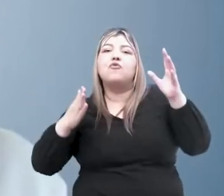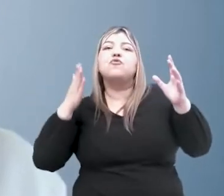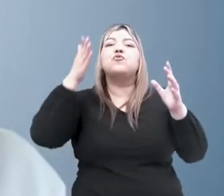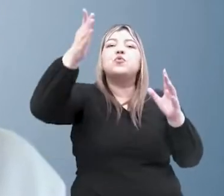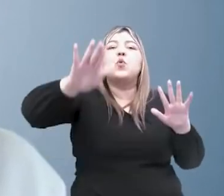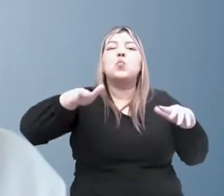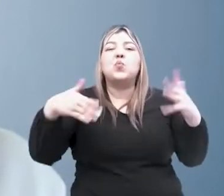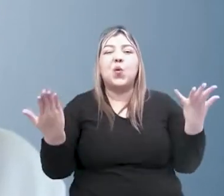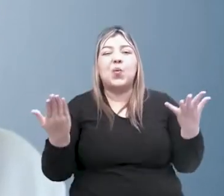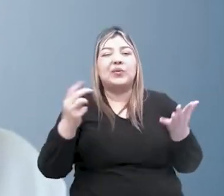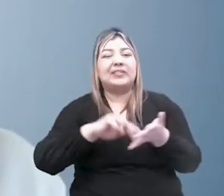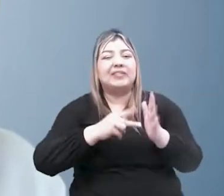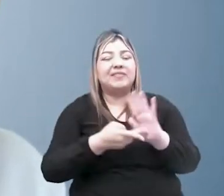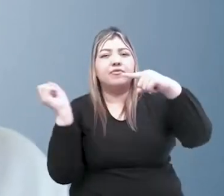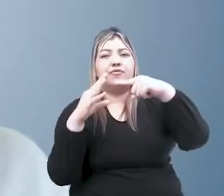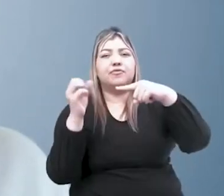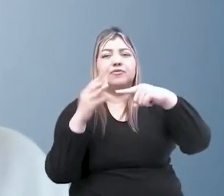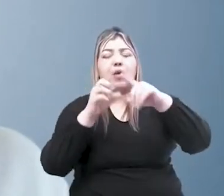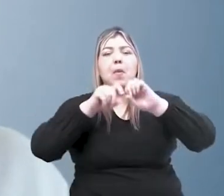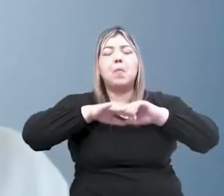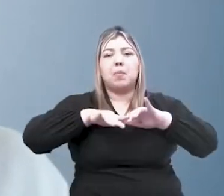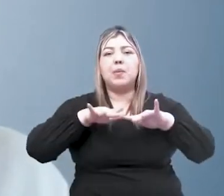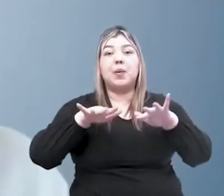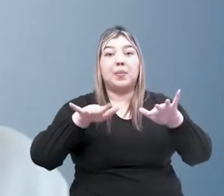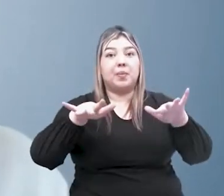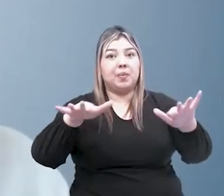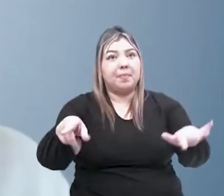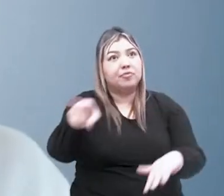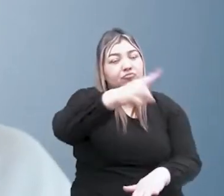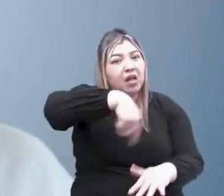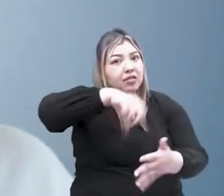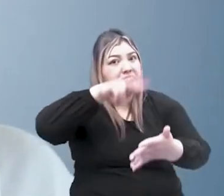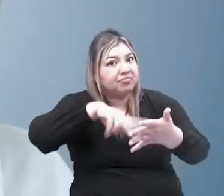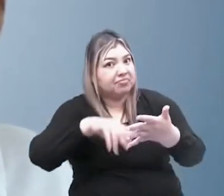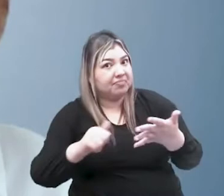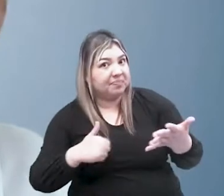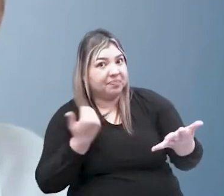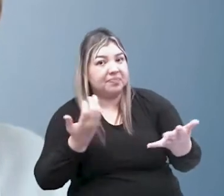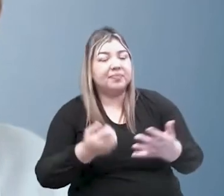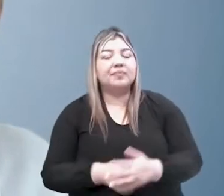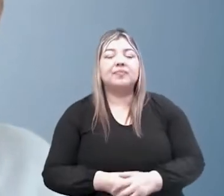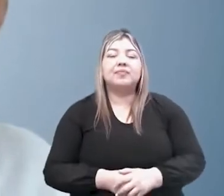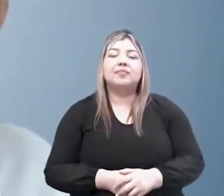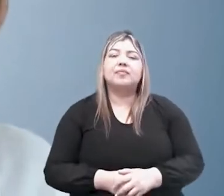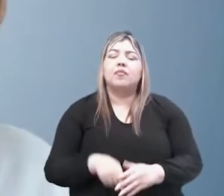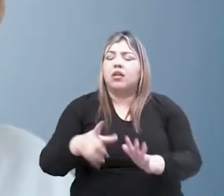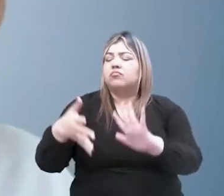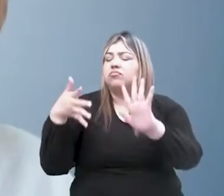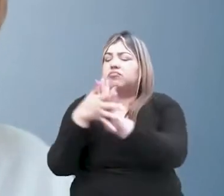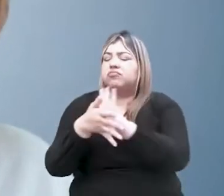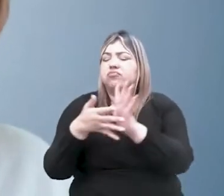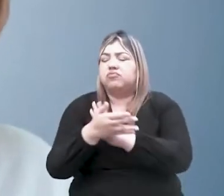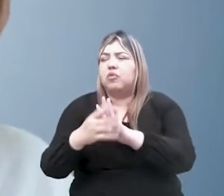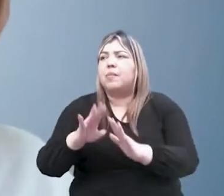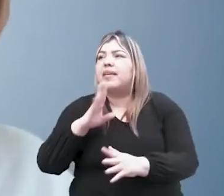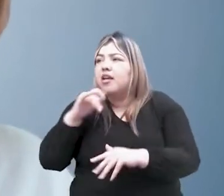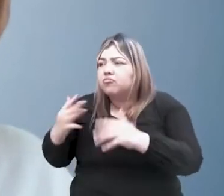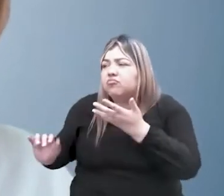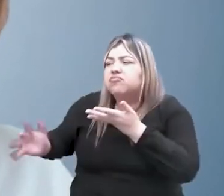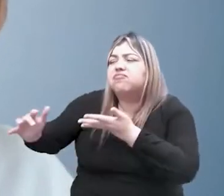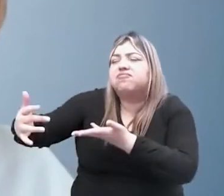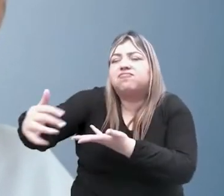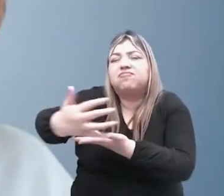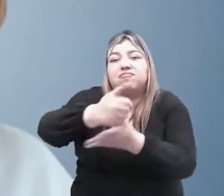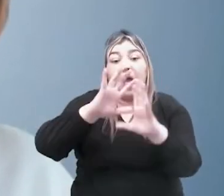contrato social para la educación. El informe recibió insumos de más de un millón de personas que alrededor